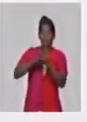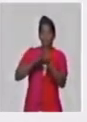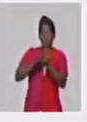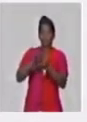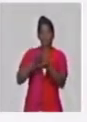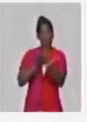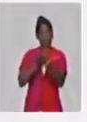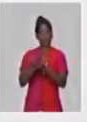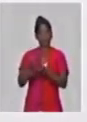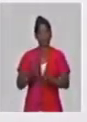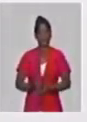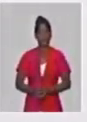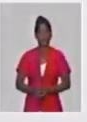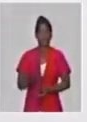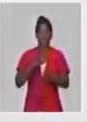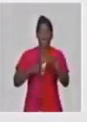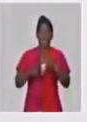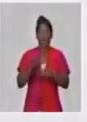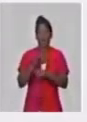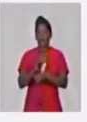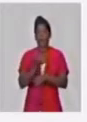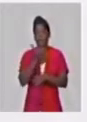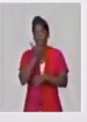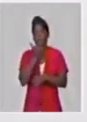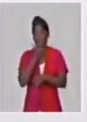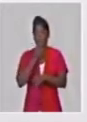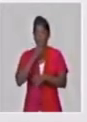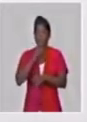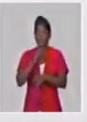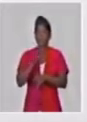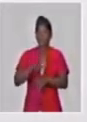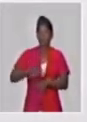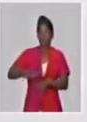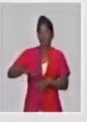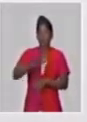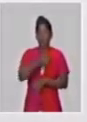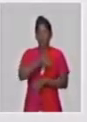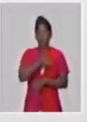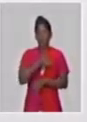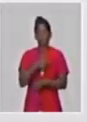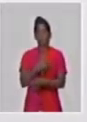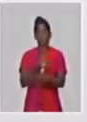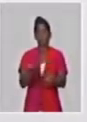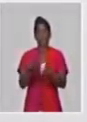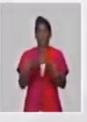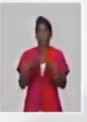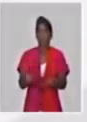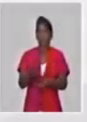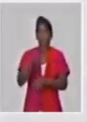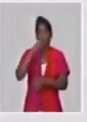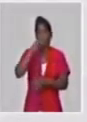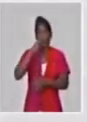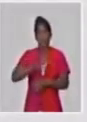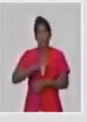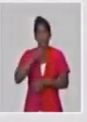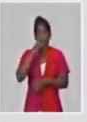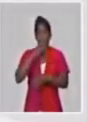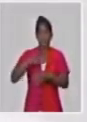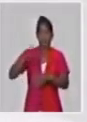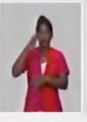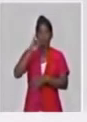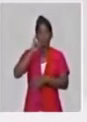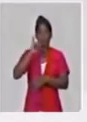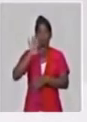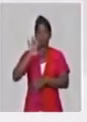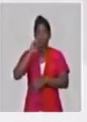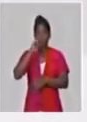oferta no alcanzan equitativamente para toda la población, se mantiene solamente para niños y personas mayores de 65 años. Seguimos potenciando la